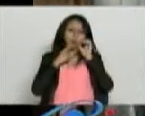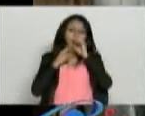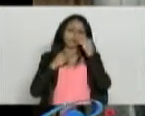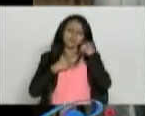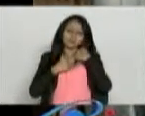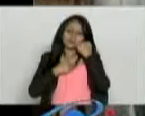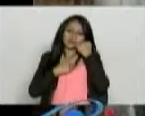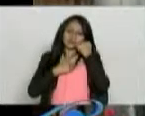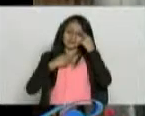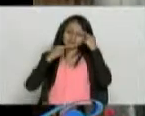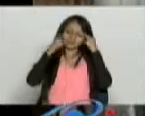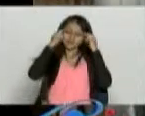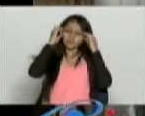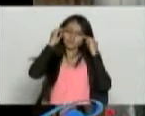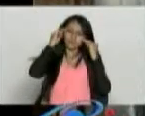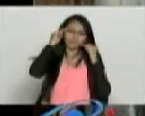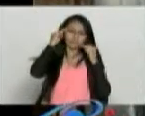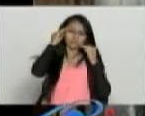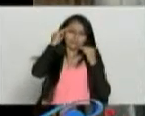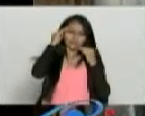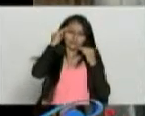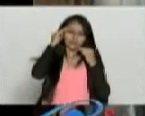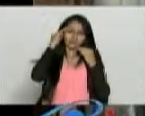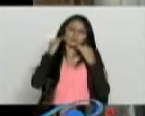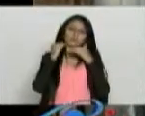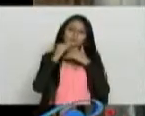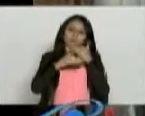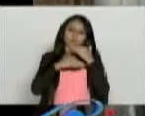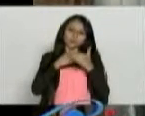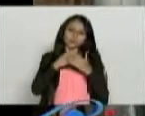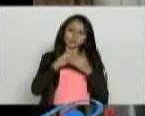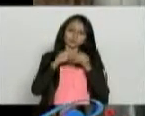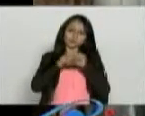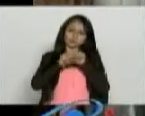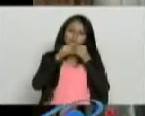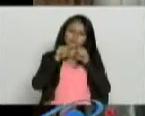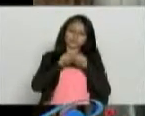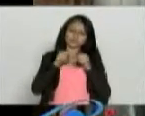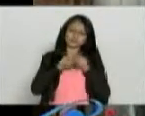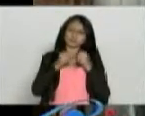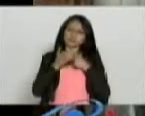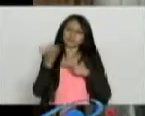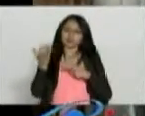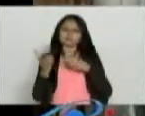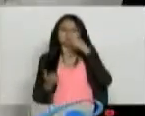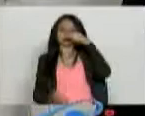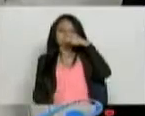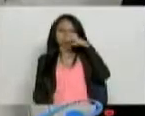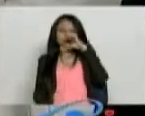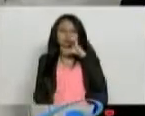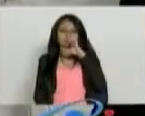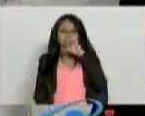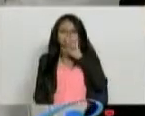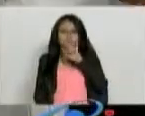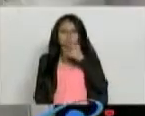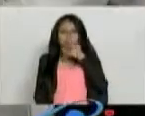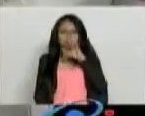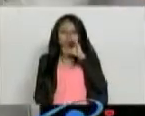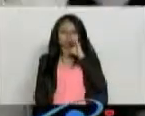del cerebro y mentales. Empiezan a afectarse en los neurotransmisores. Hay una